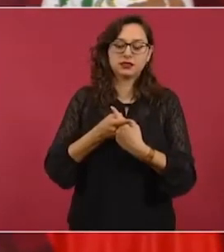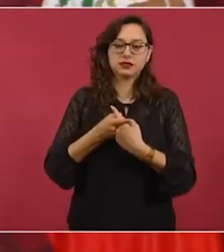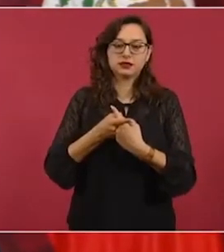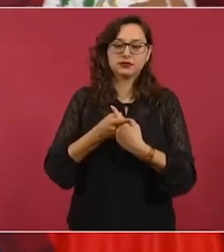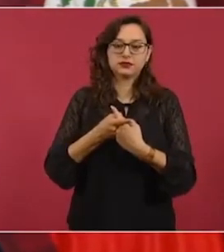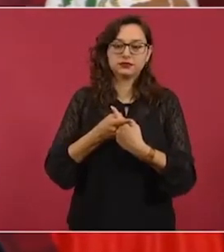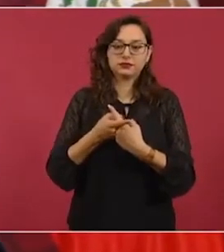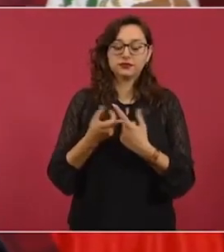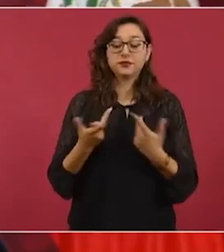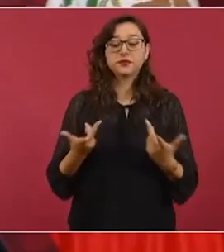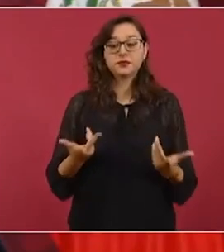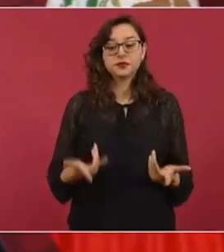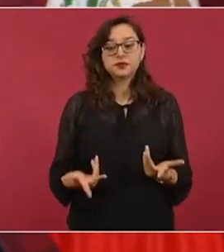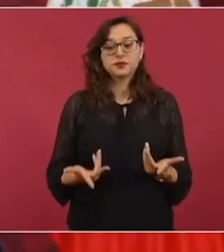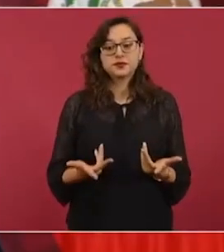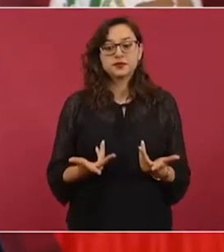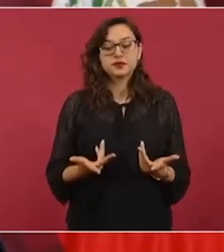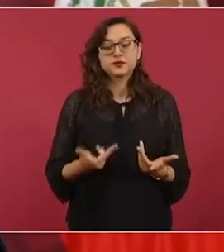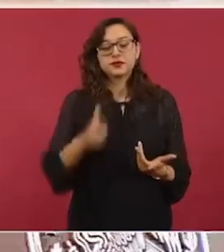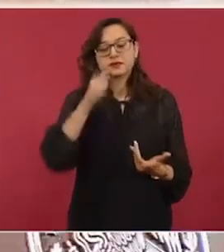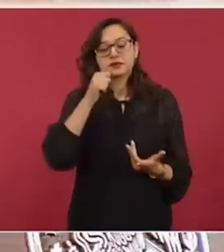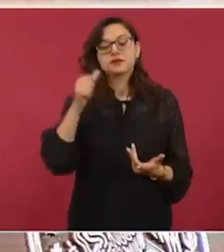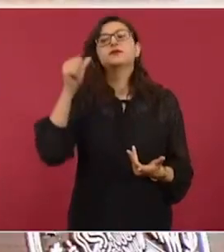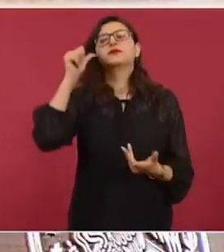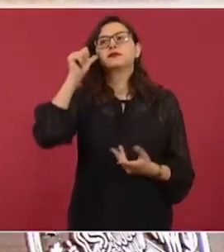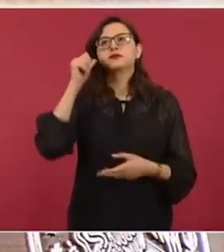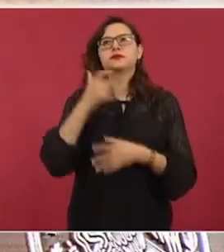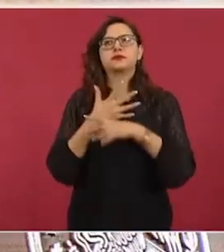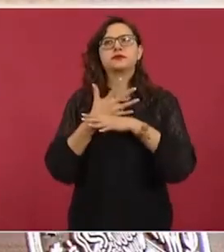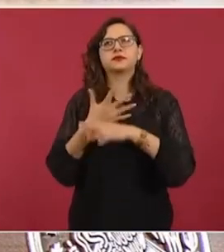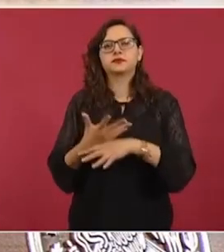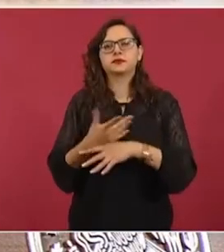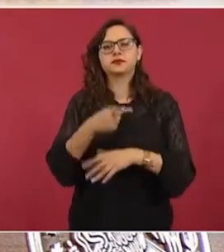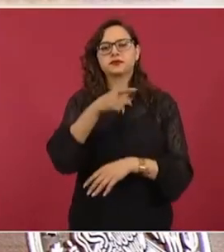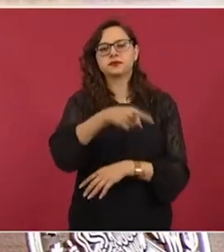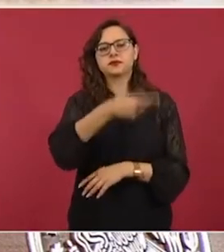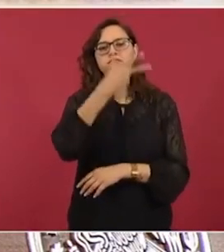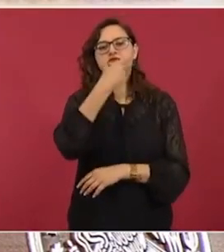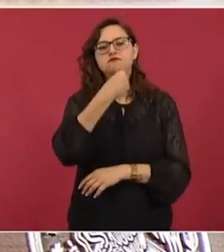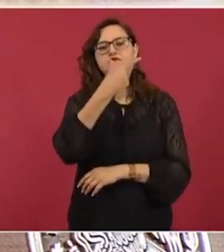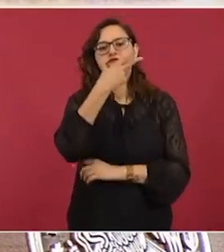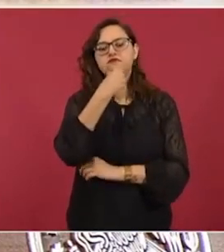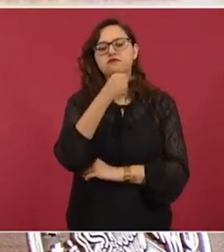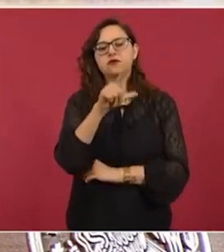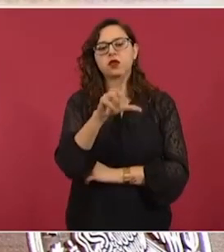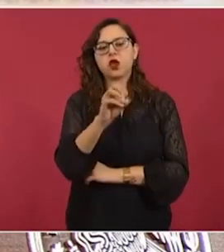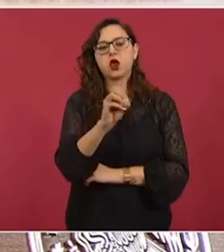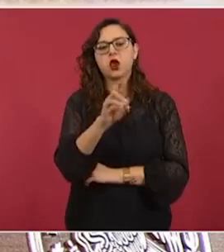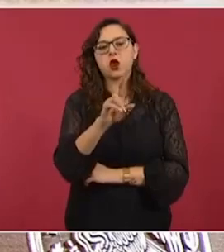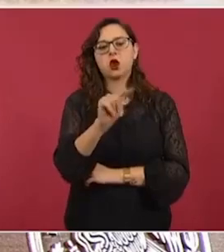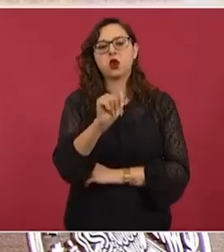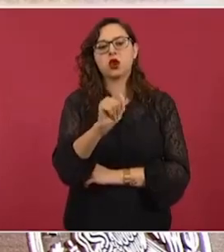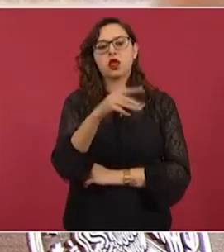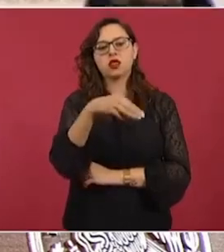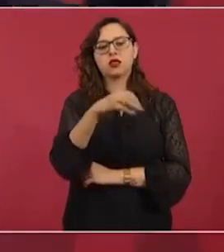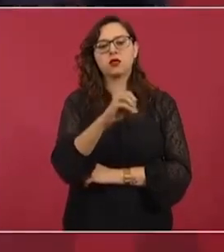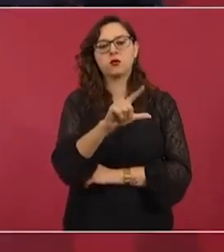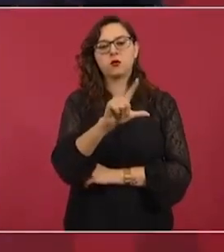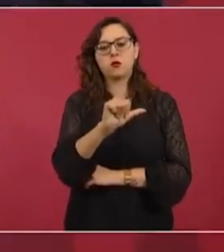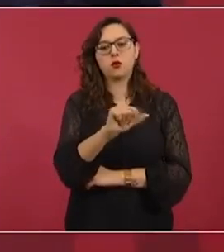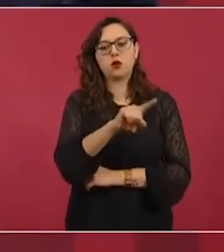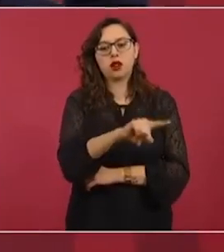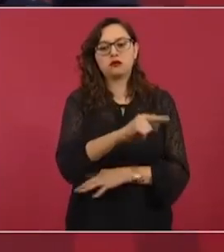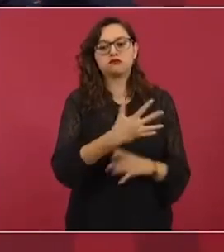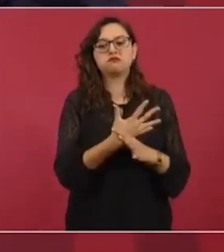Ayer hablaba yo de que Loret de Mola pronosticaba que iba a estar el